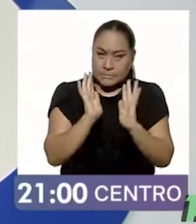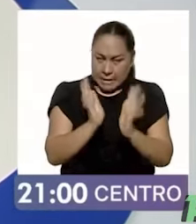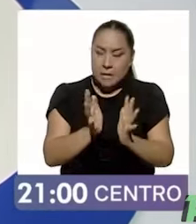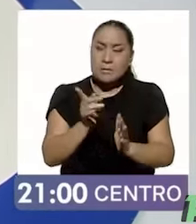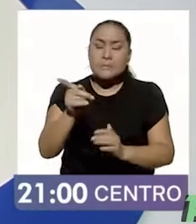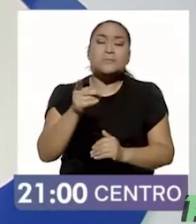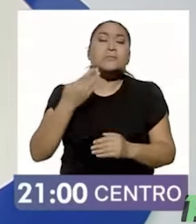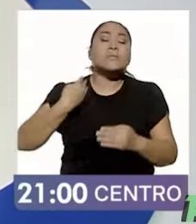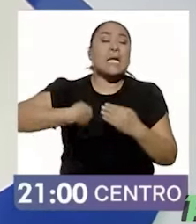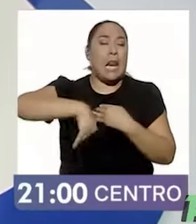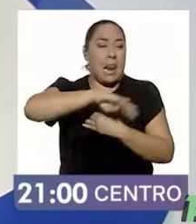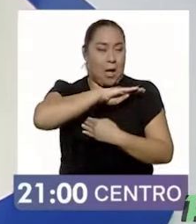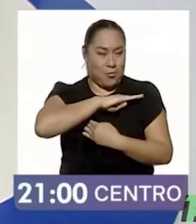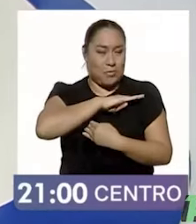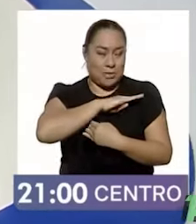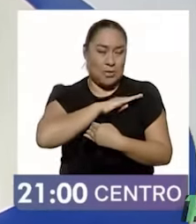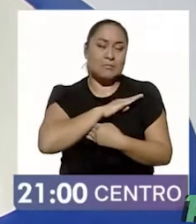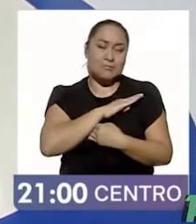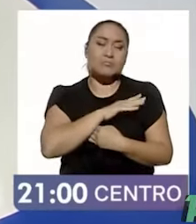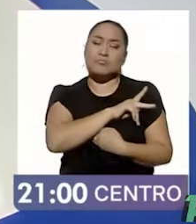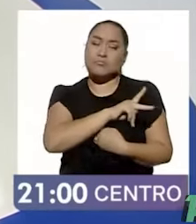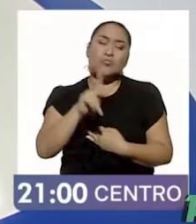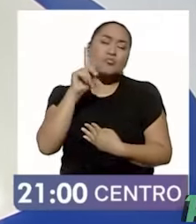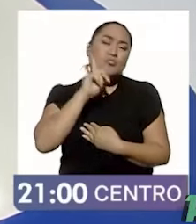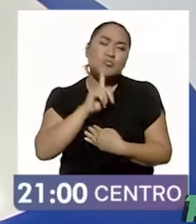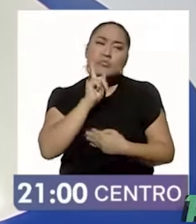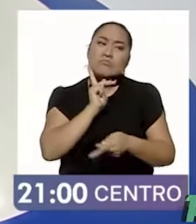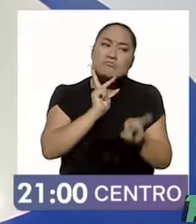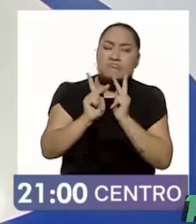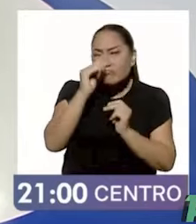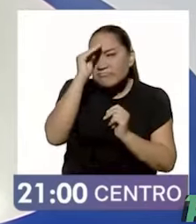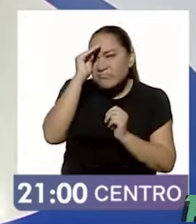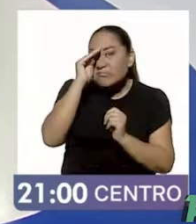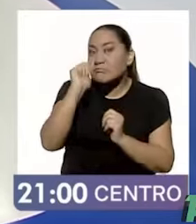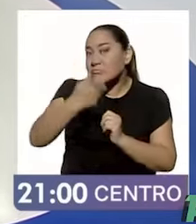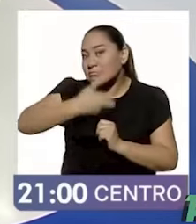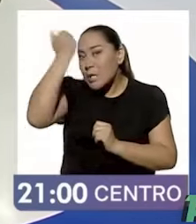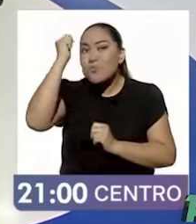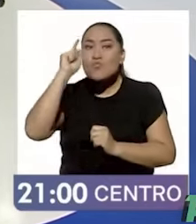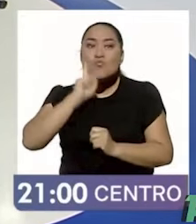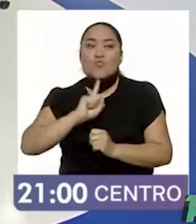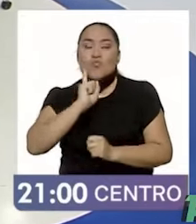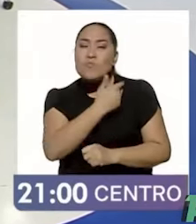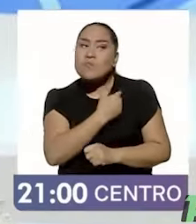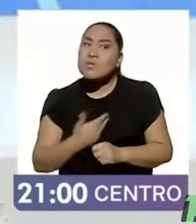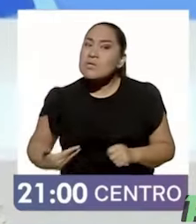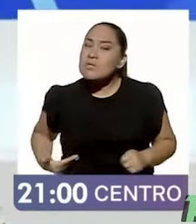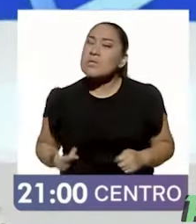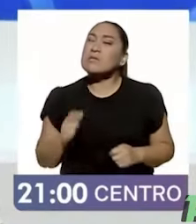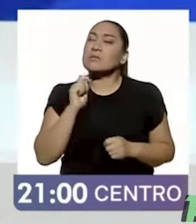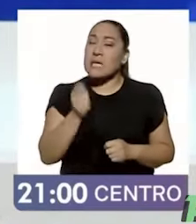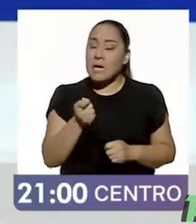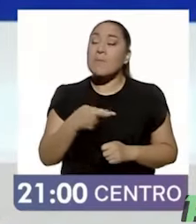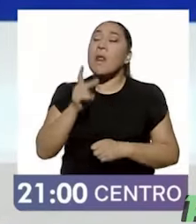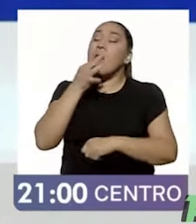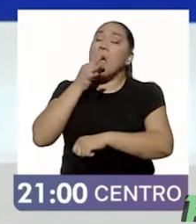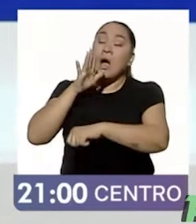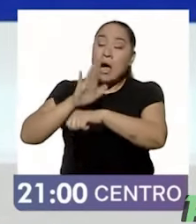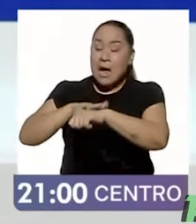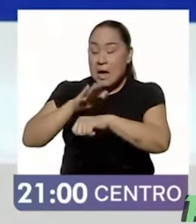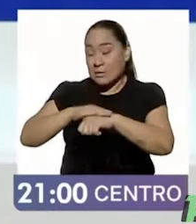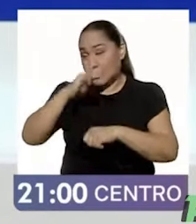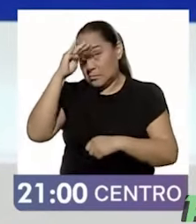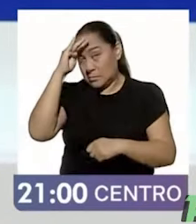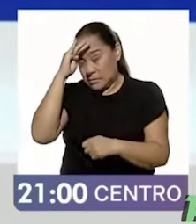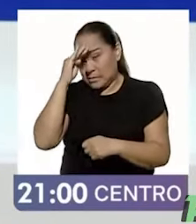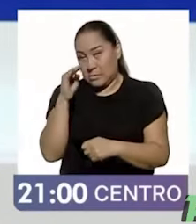Sheinbaum, las mujeres, sobre esto y le hemos dicho claramente que no esperamos de ella solo